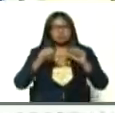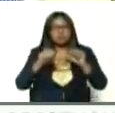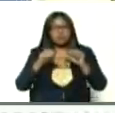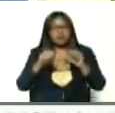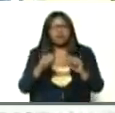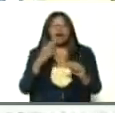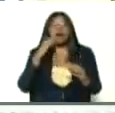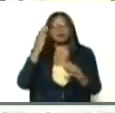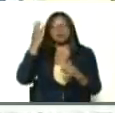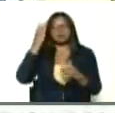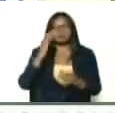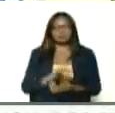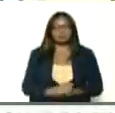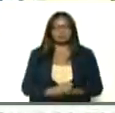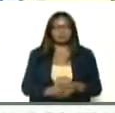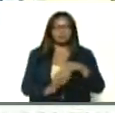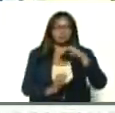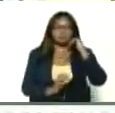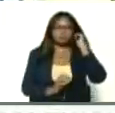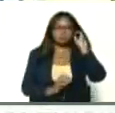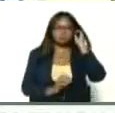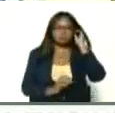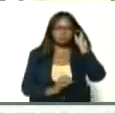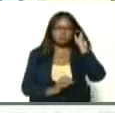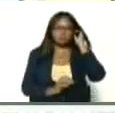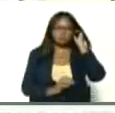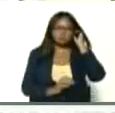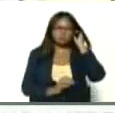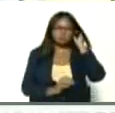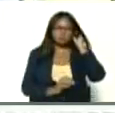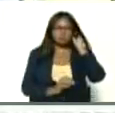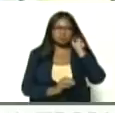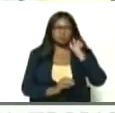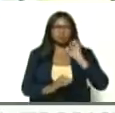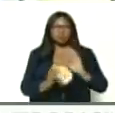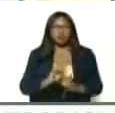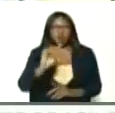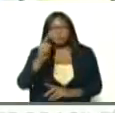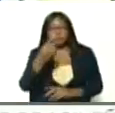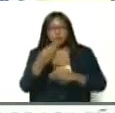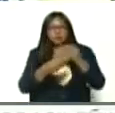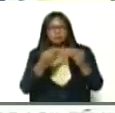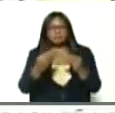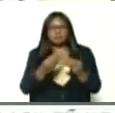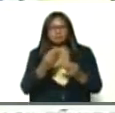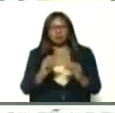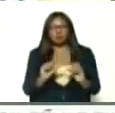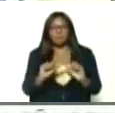la primera ola, fue provocada, por el trocherismo que vino de Colombia,